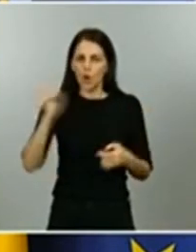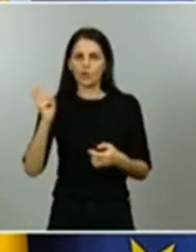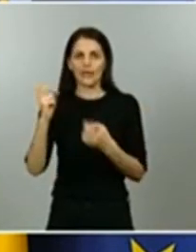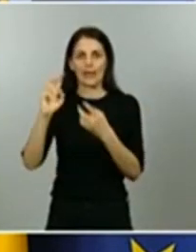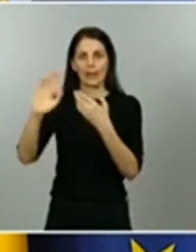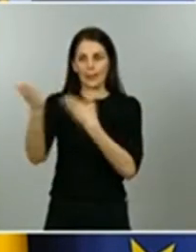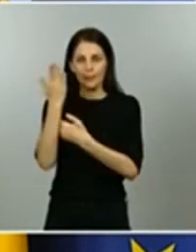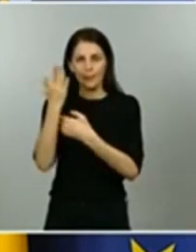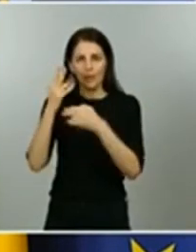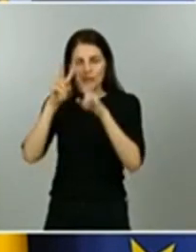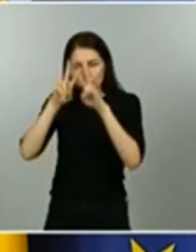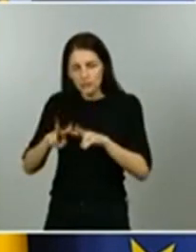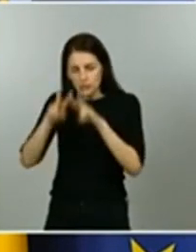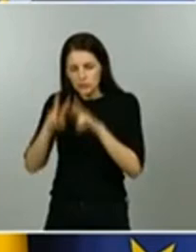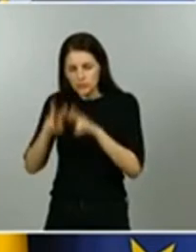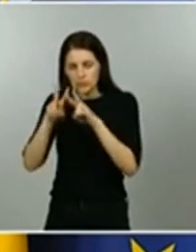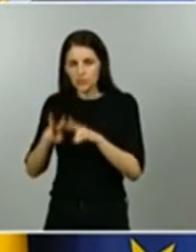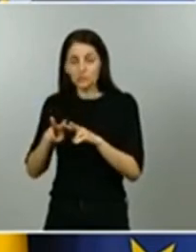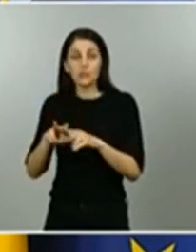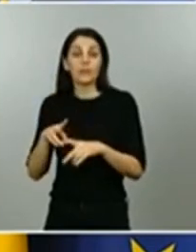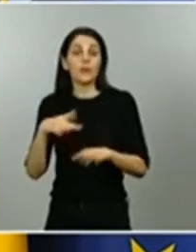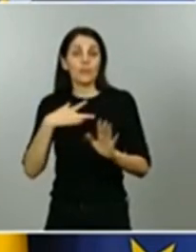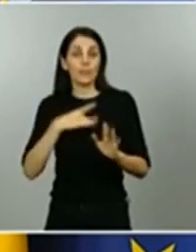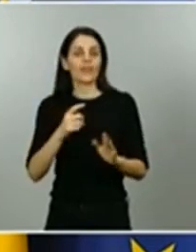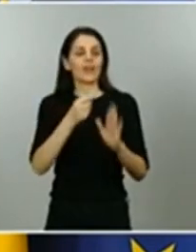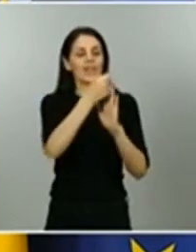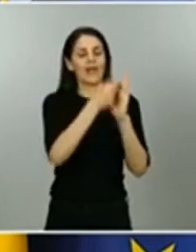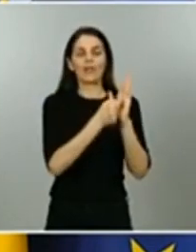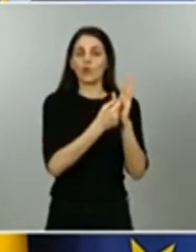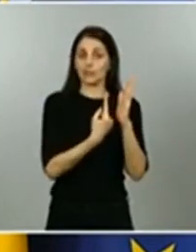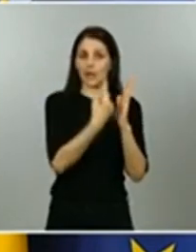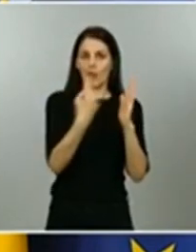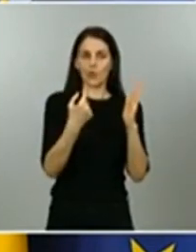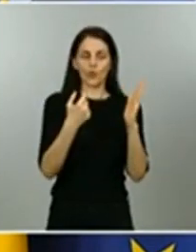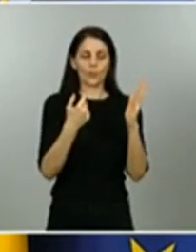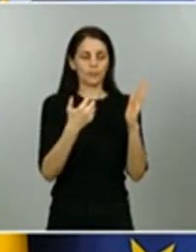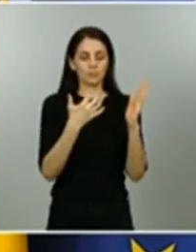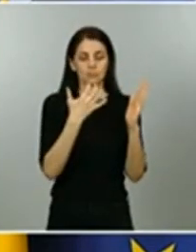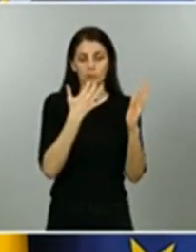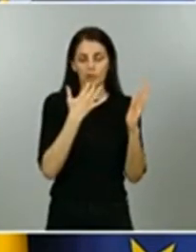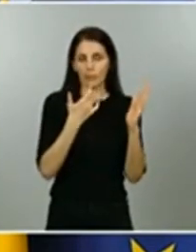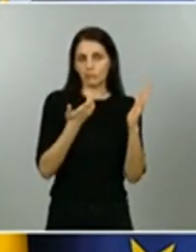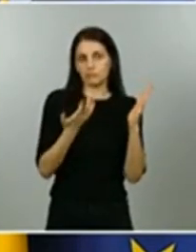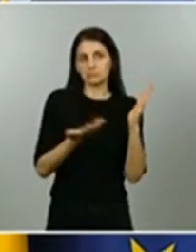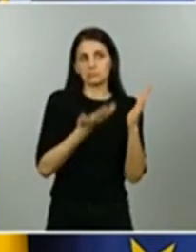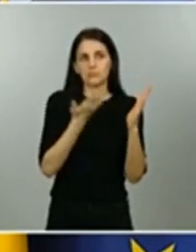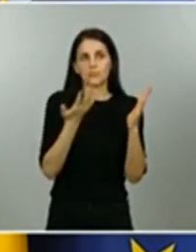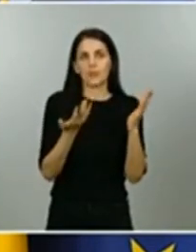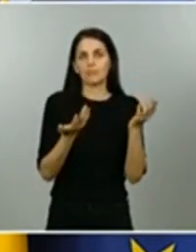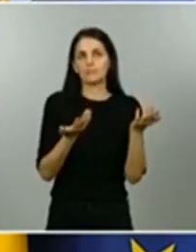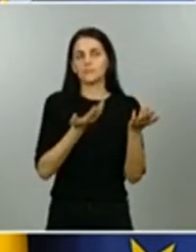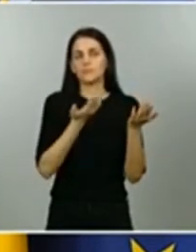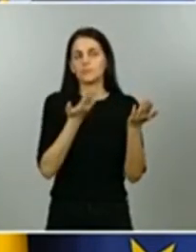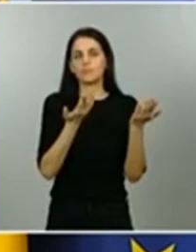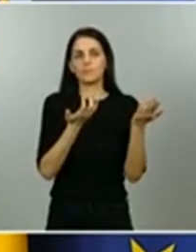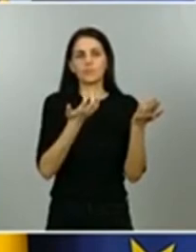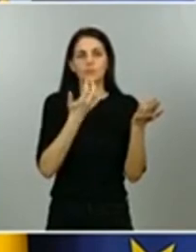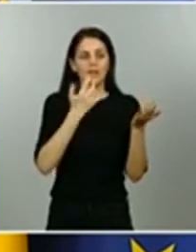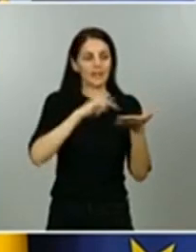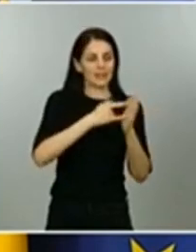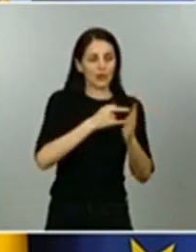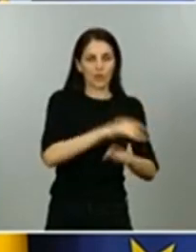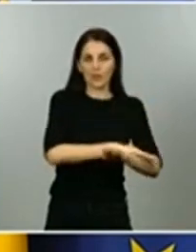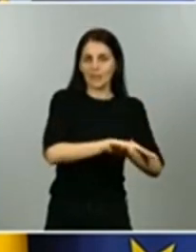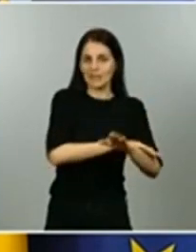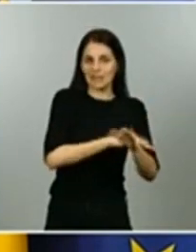indicadores que a lo mejor inicialmente no estaban en la cabeza o de los técnicos del Ministerio o